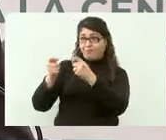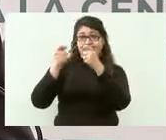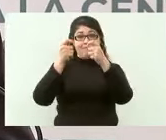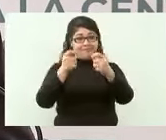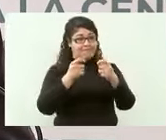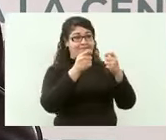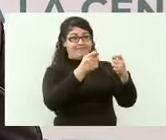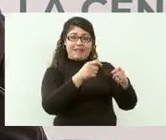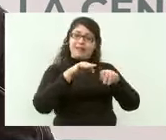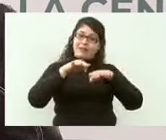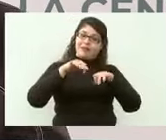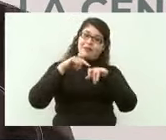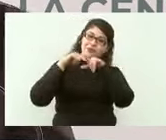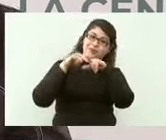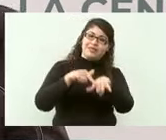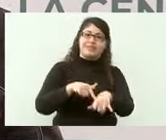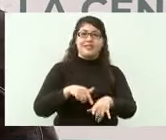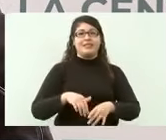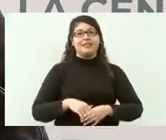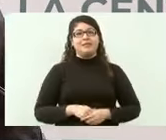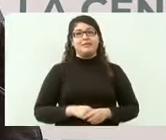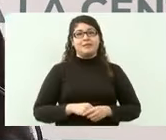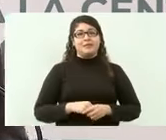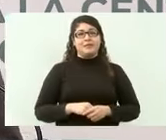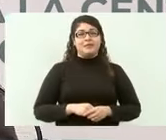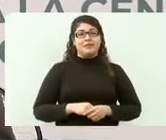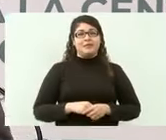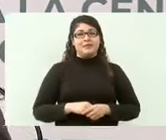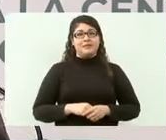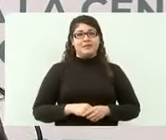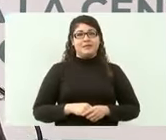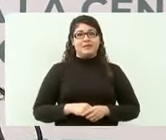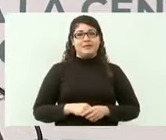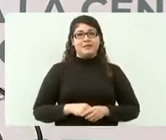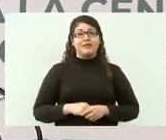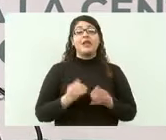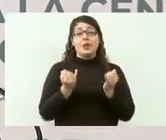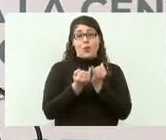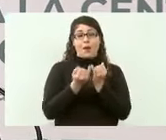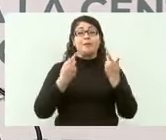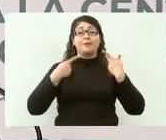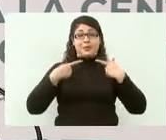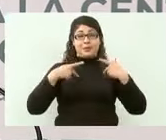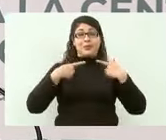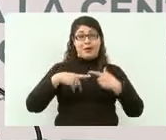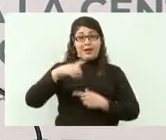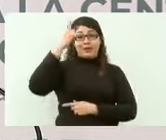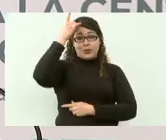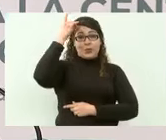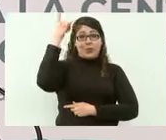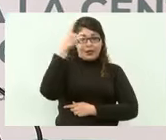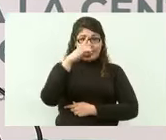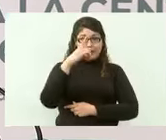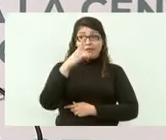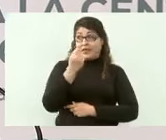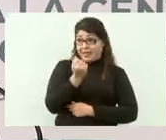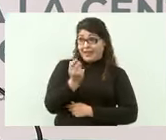que haya trabajo para los obreros, que se beneficien